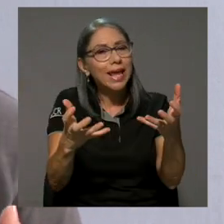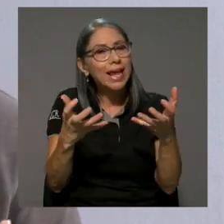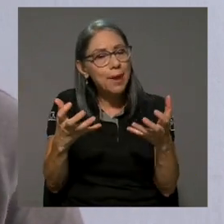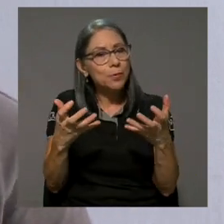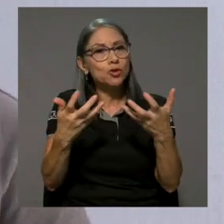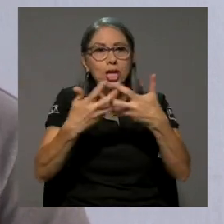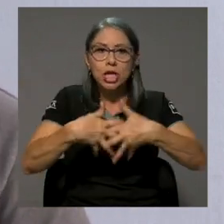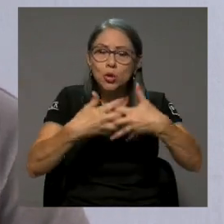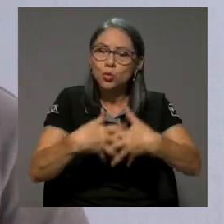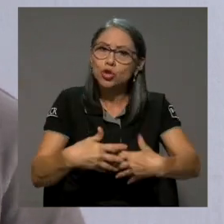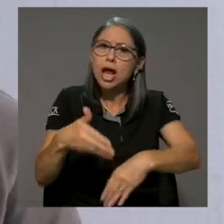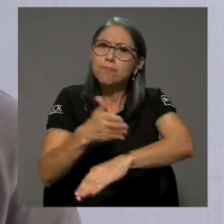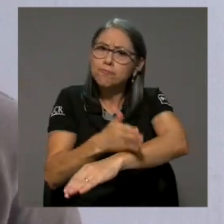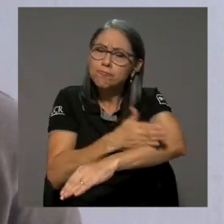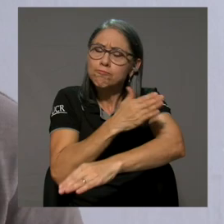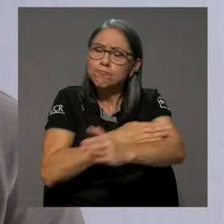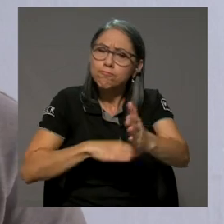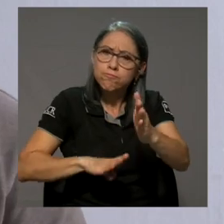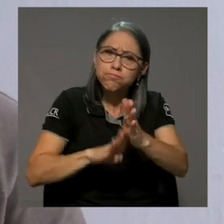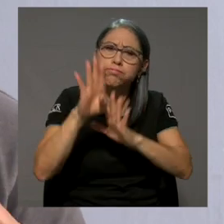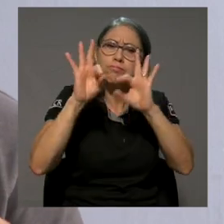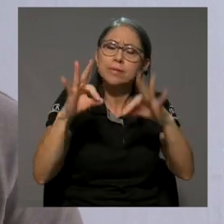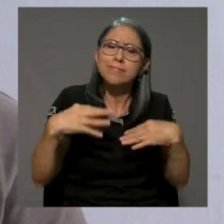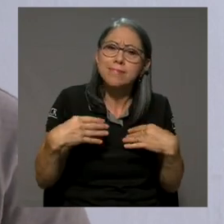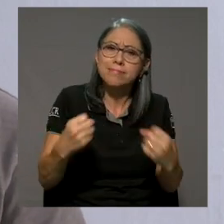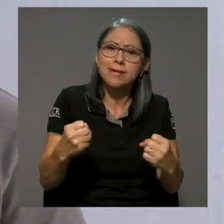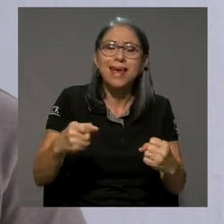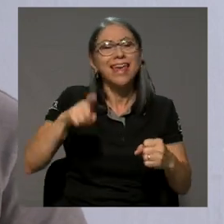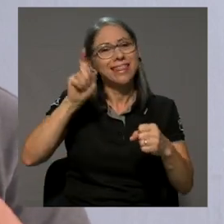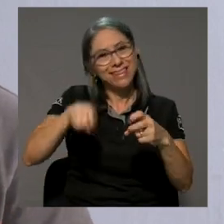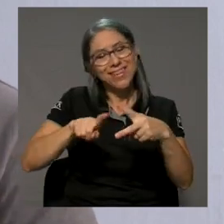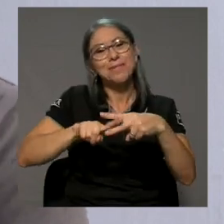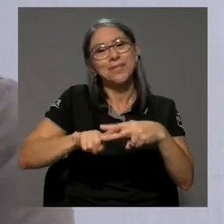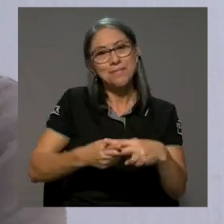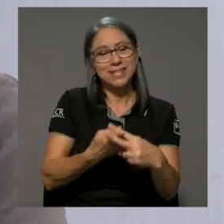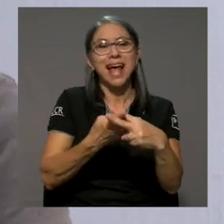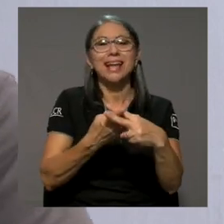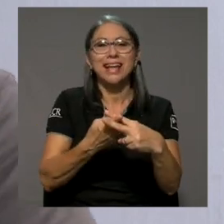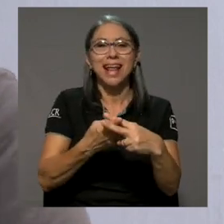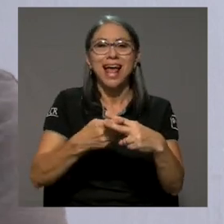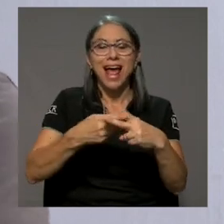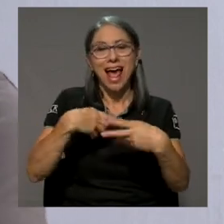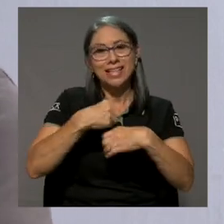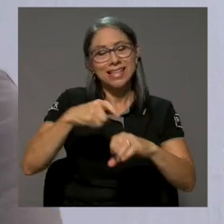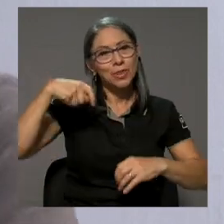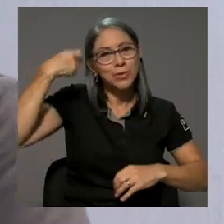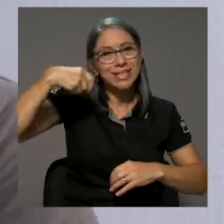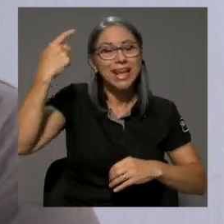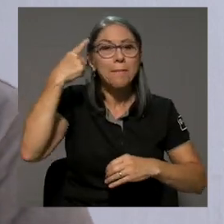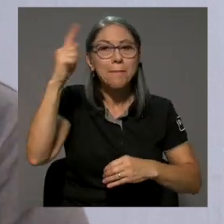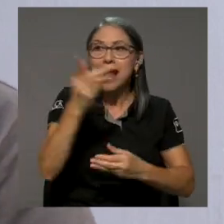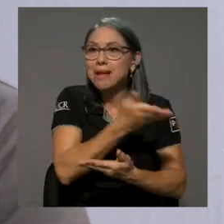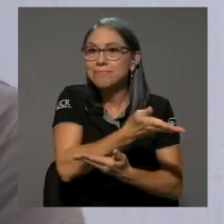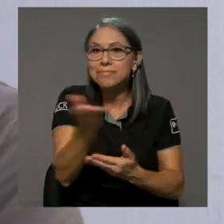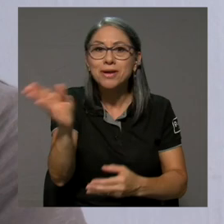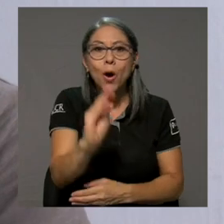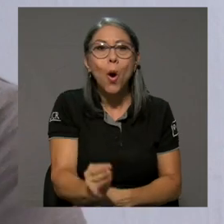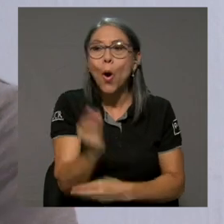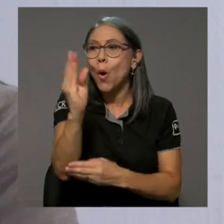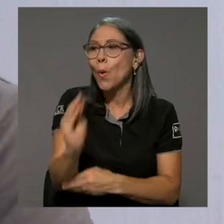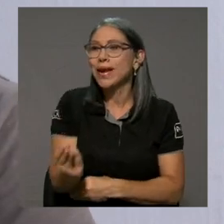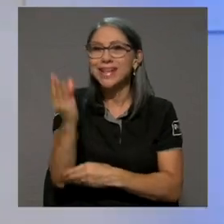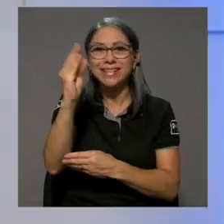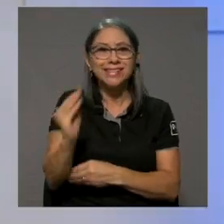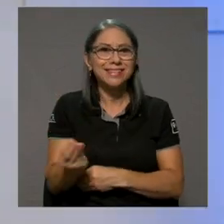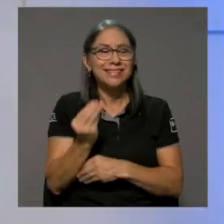saludable, creo que deberíamos empezar a hacerlo haciendo cine para los jóvenes, para que el